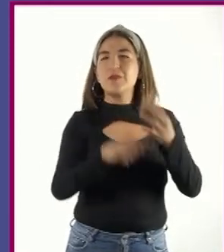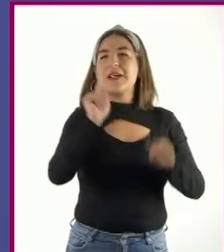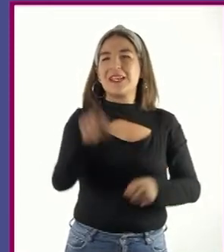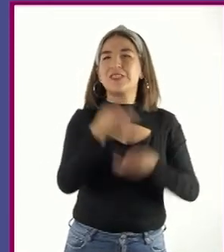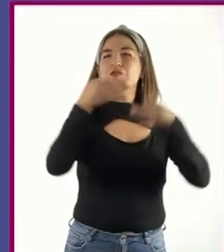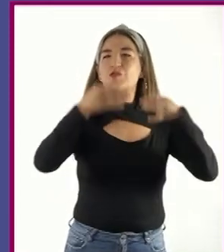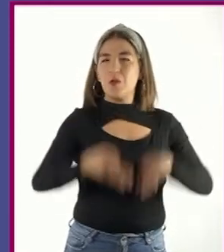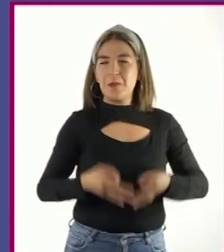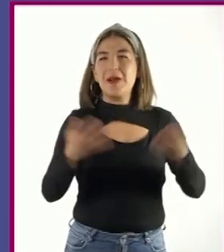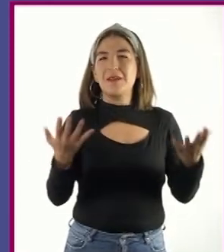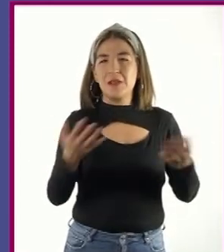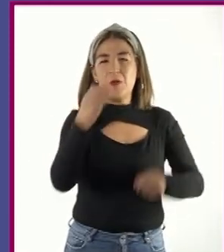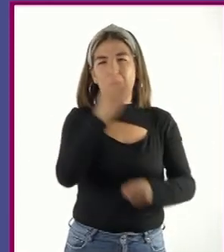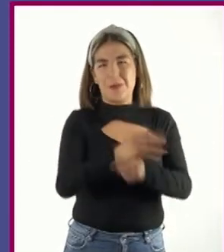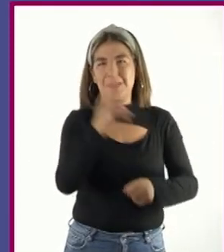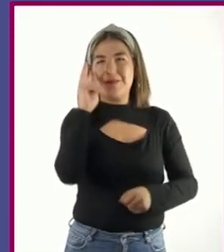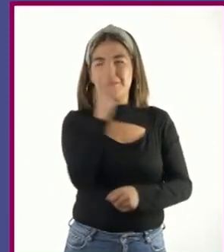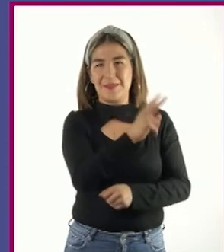Veamos.